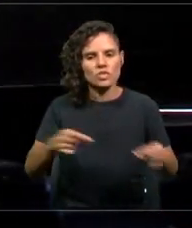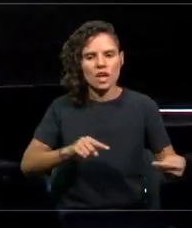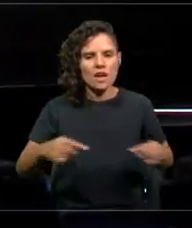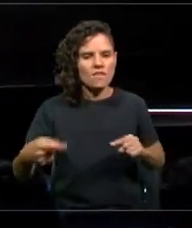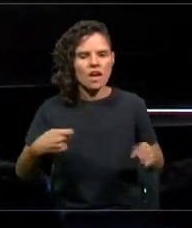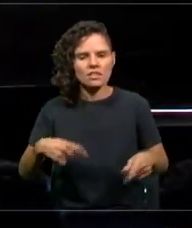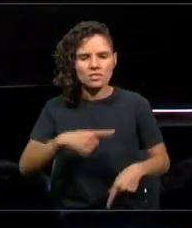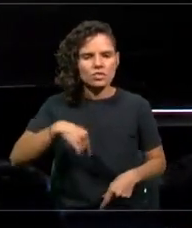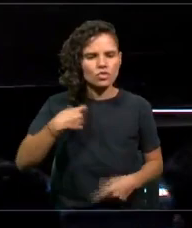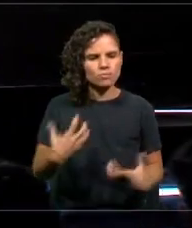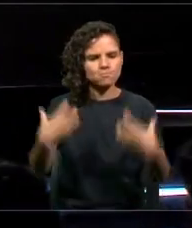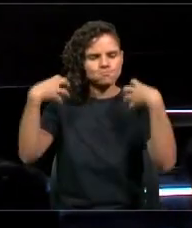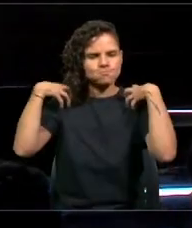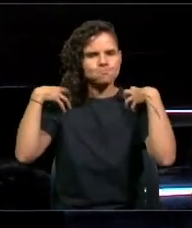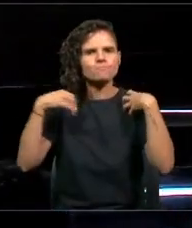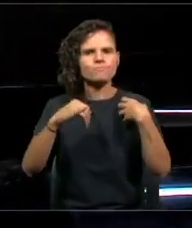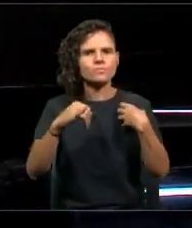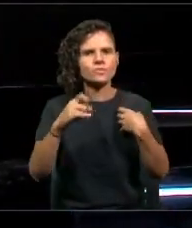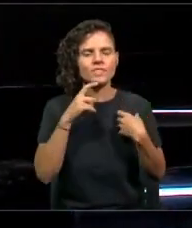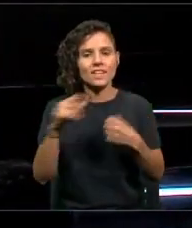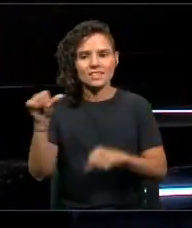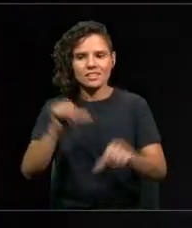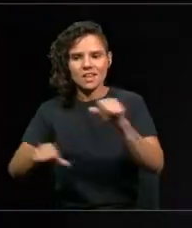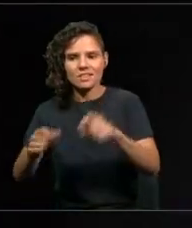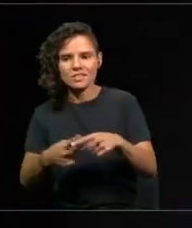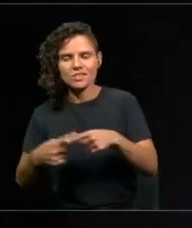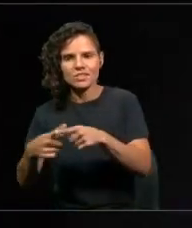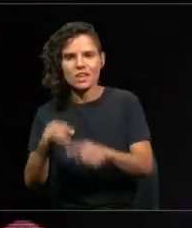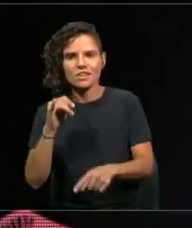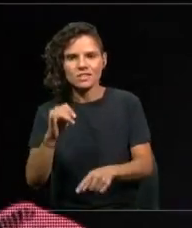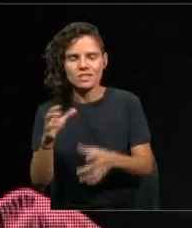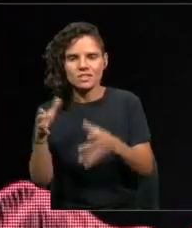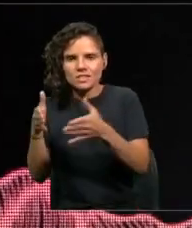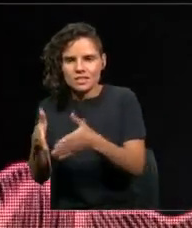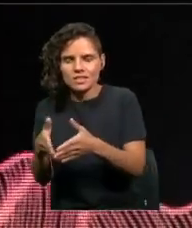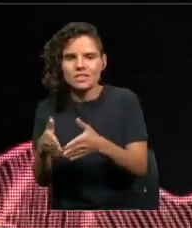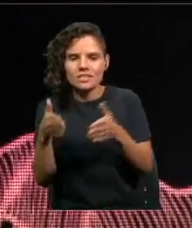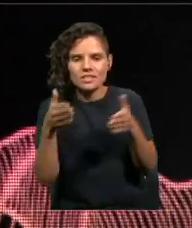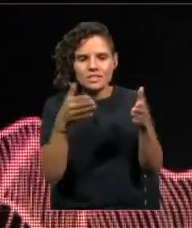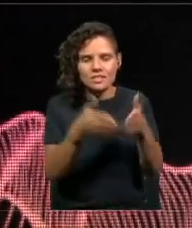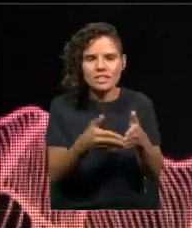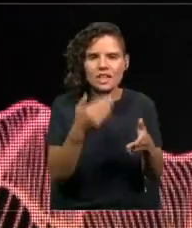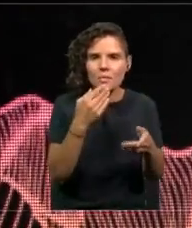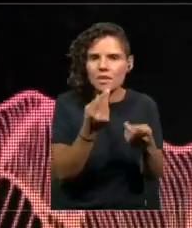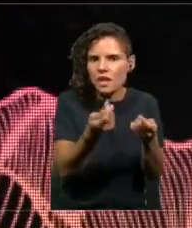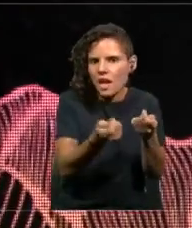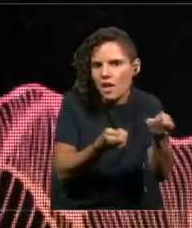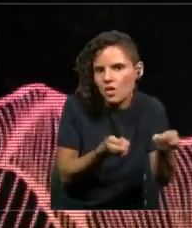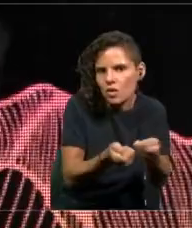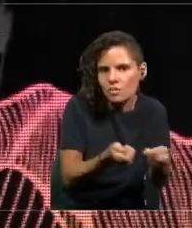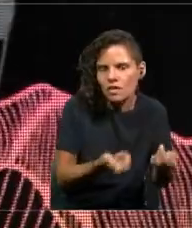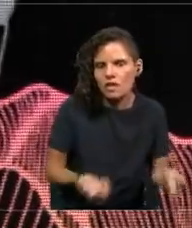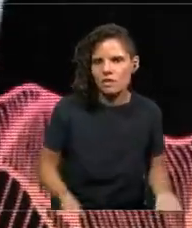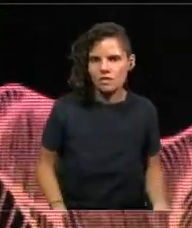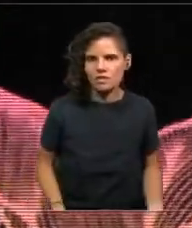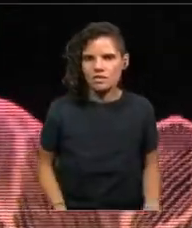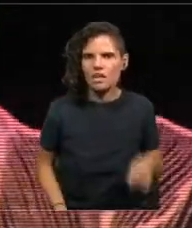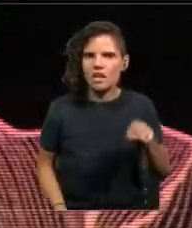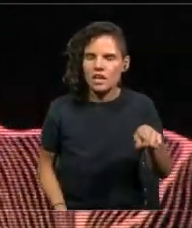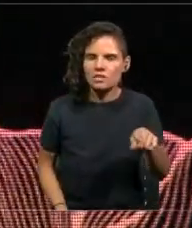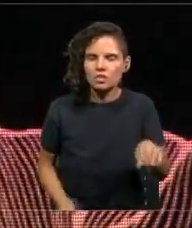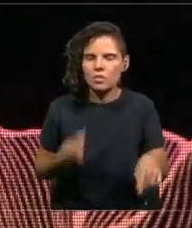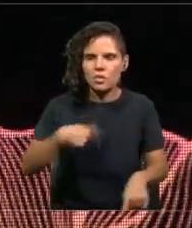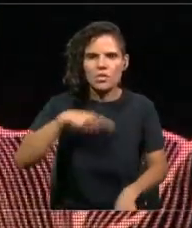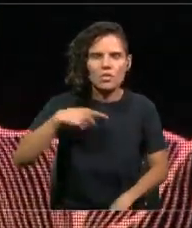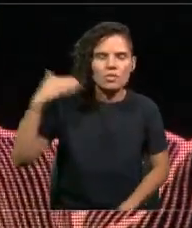saludamos, no solamente está en el mundo de las ciencias sociales, sino que también hoy día está en la economía. Y eso nos parece que es